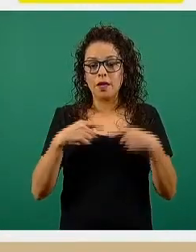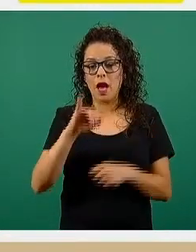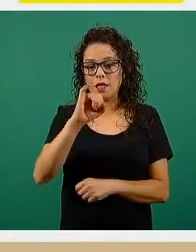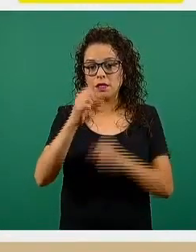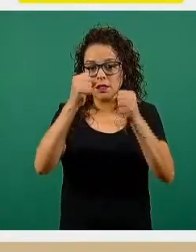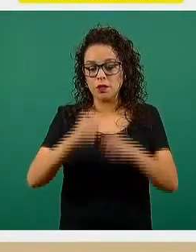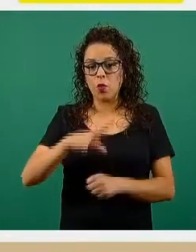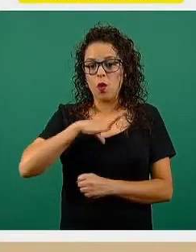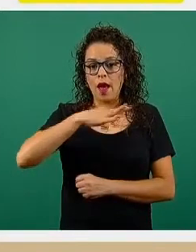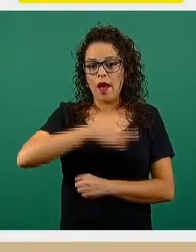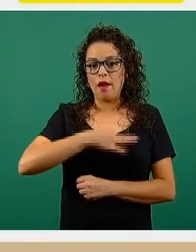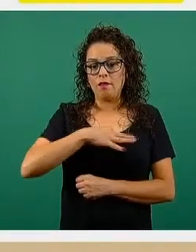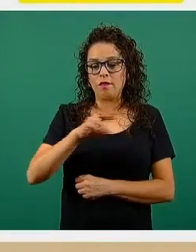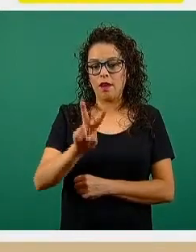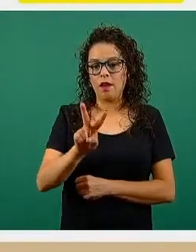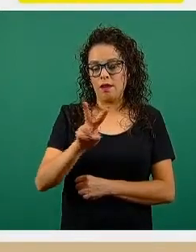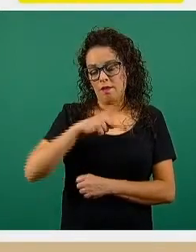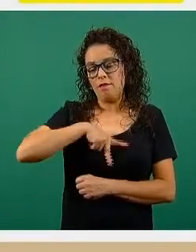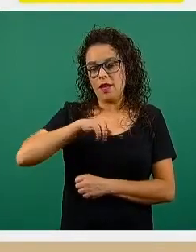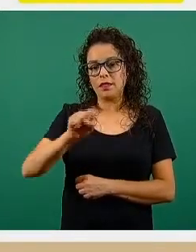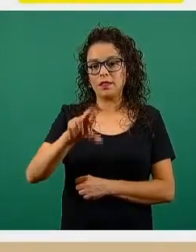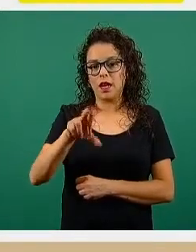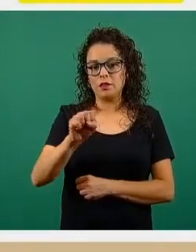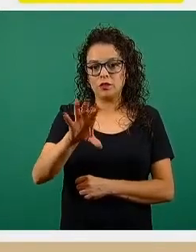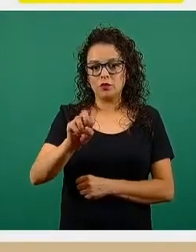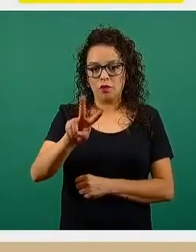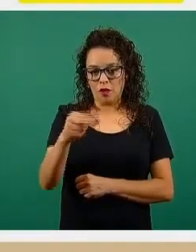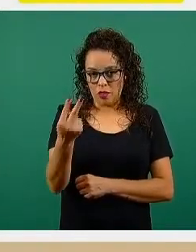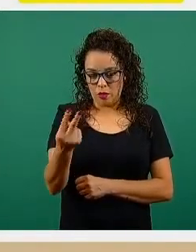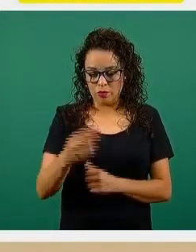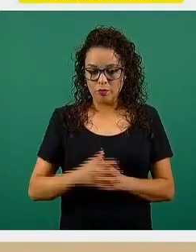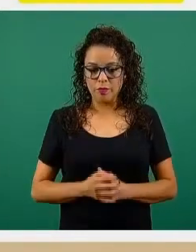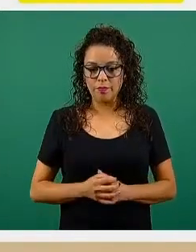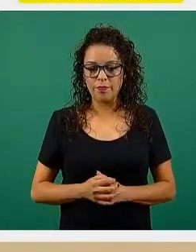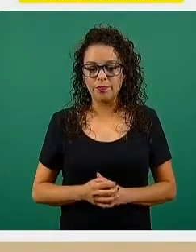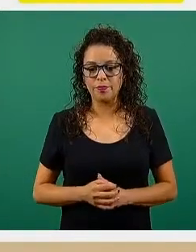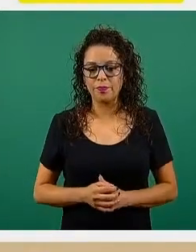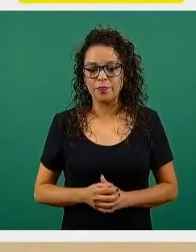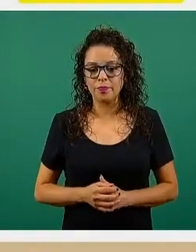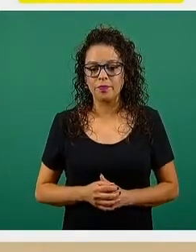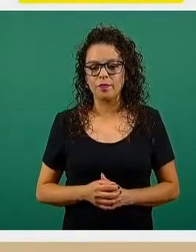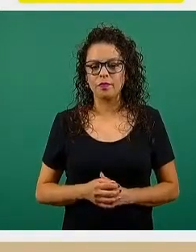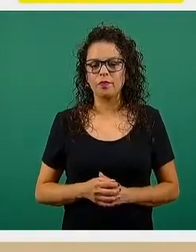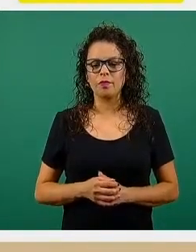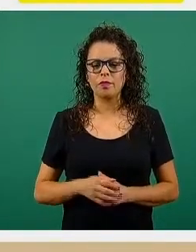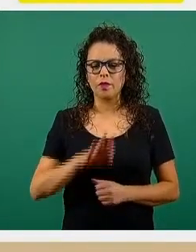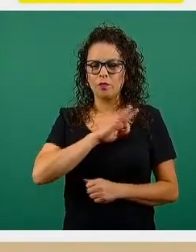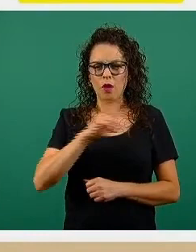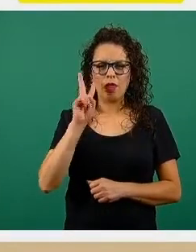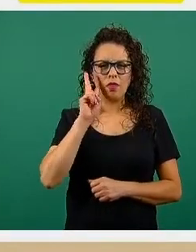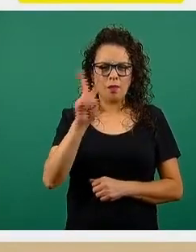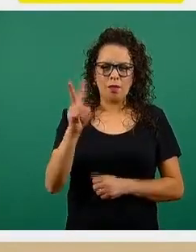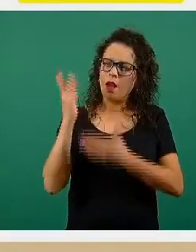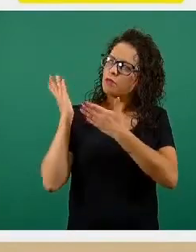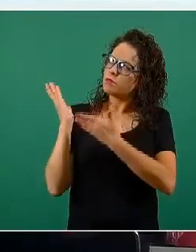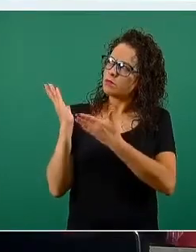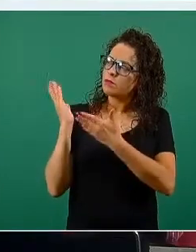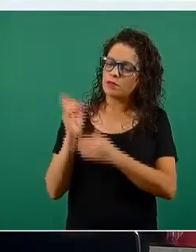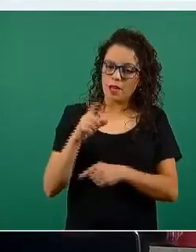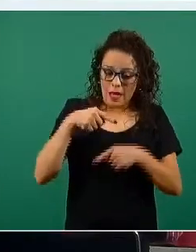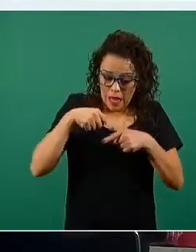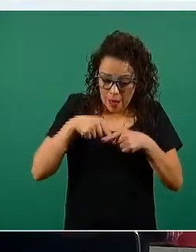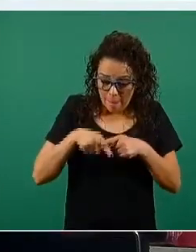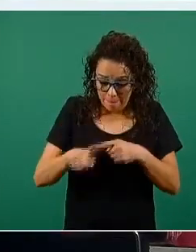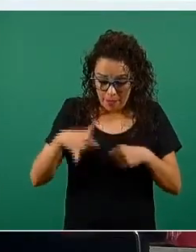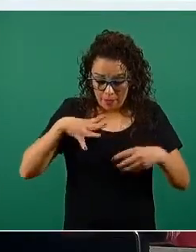infección por el virus SARS-CoV-2. Hemos llegado también cerca de la semana del inicio de la